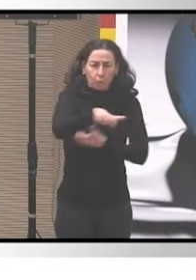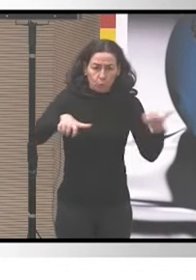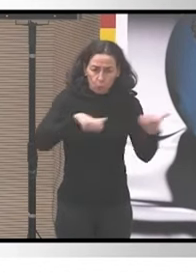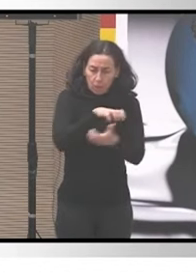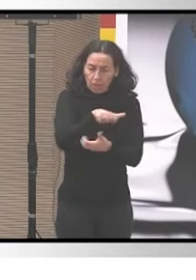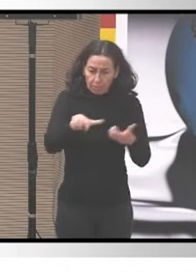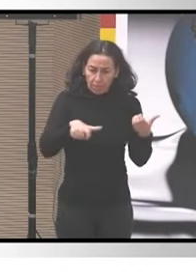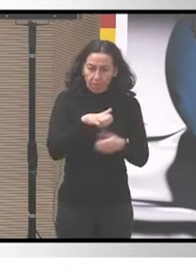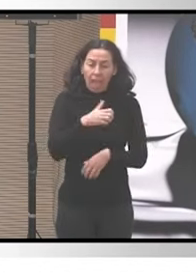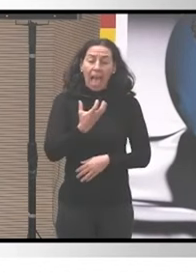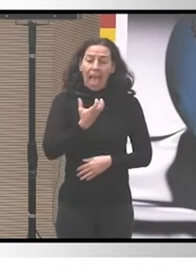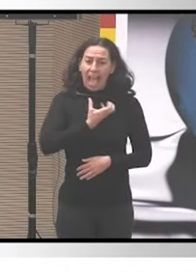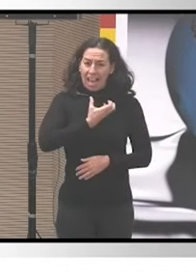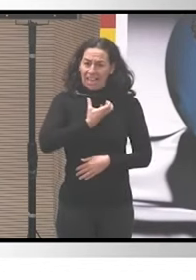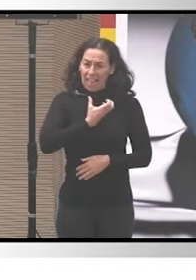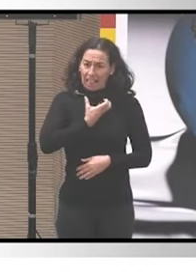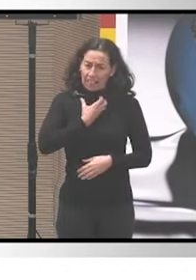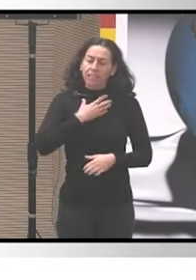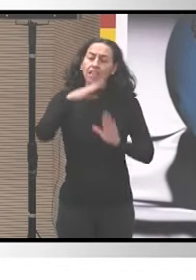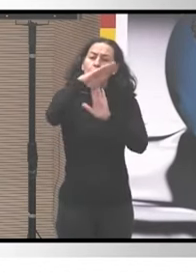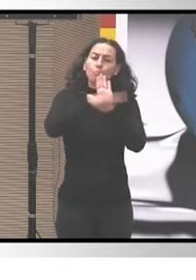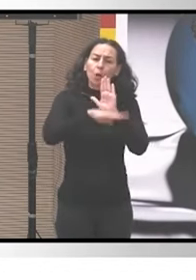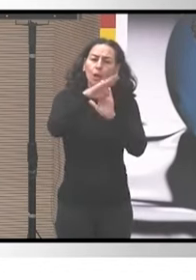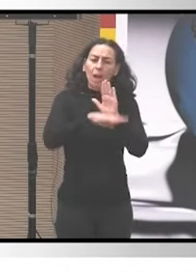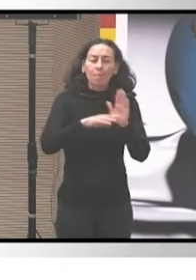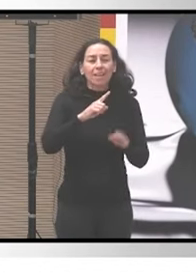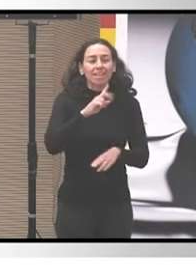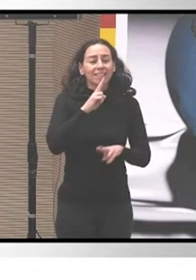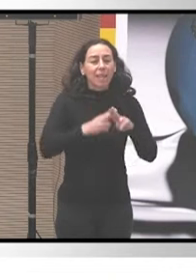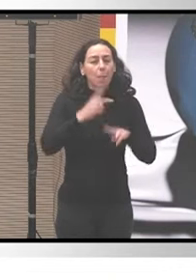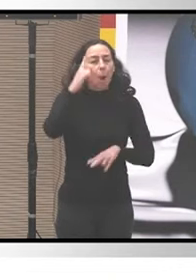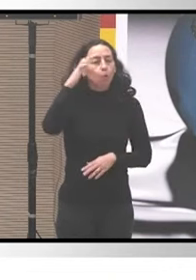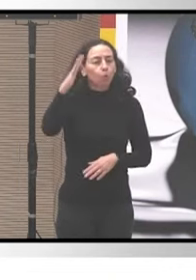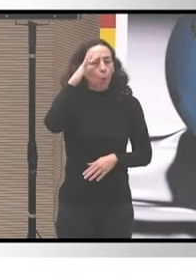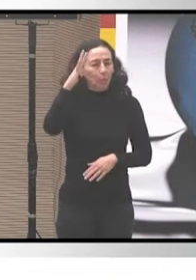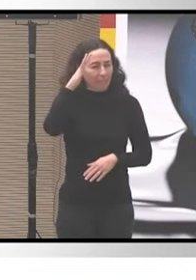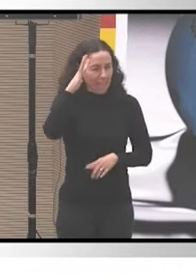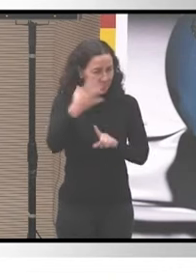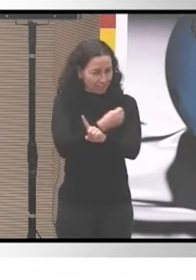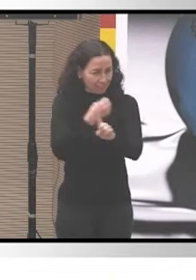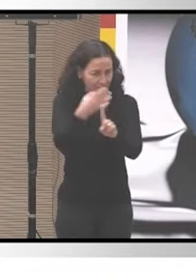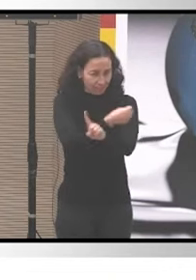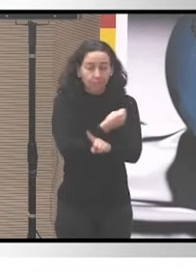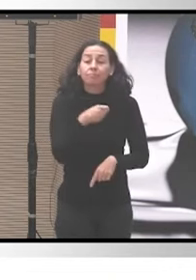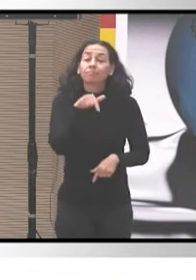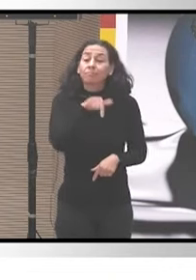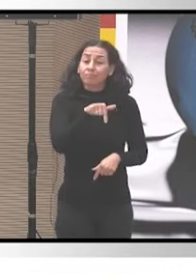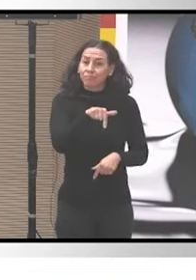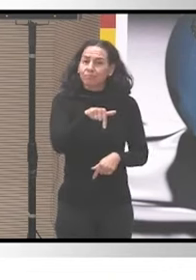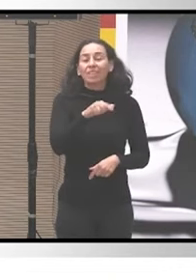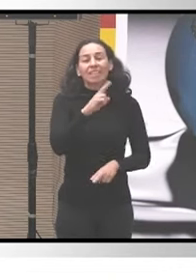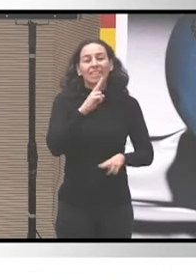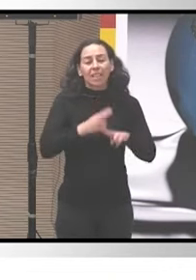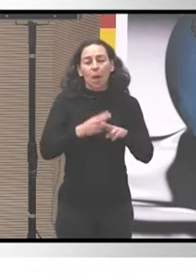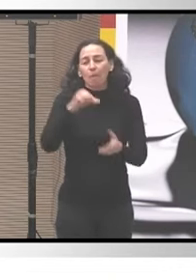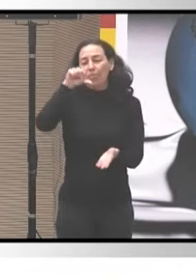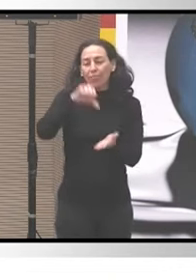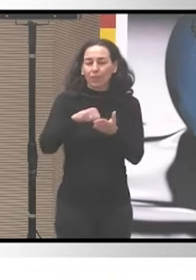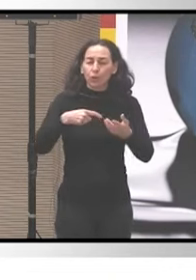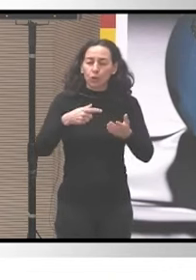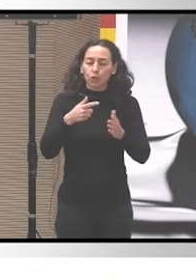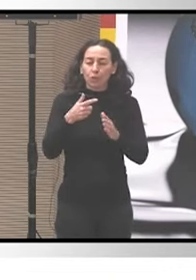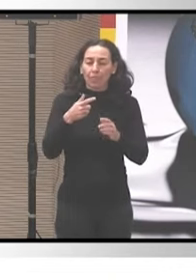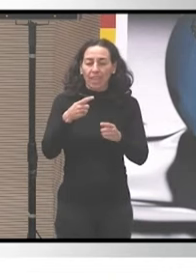metió la alcaldesa metió un programa que se llama Utopías donde creó esto que estoy señalando centros de lavado de bajo gasto comedores